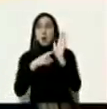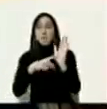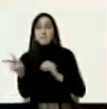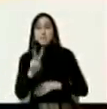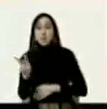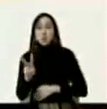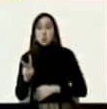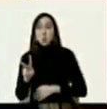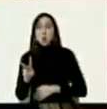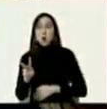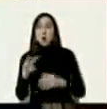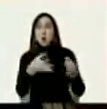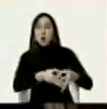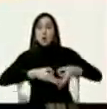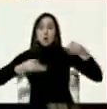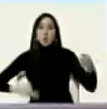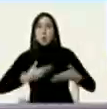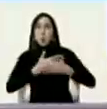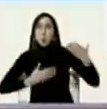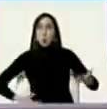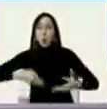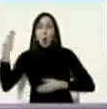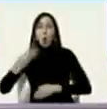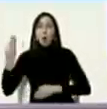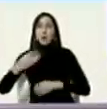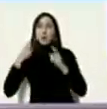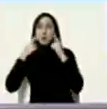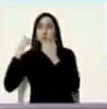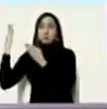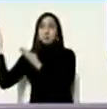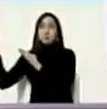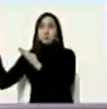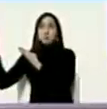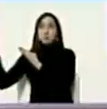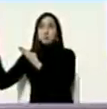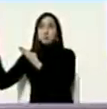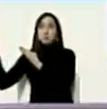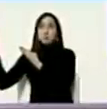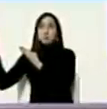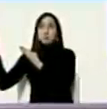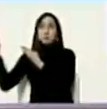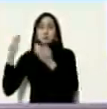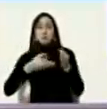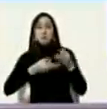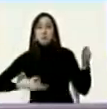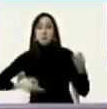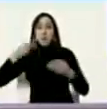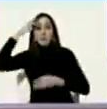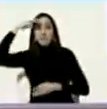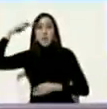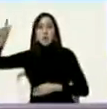me ha traído el documento original aquí tengo el documento original de méxico